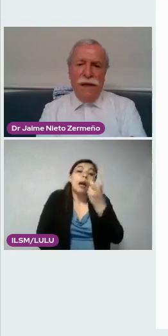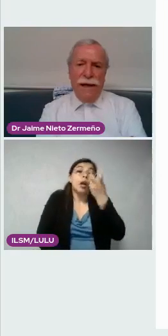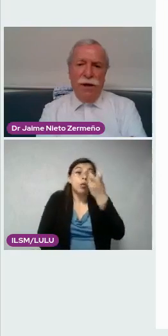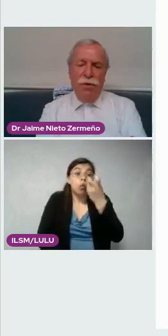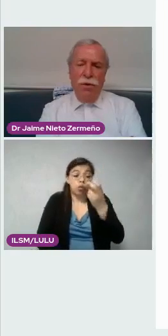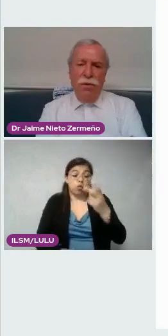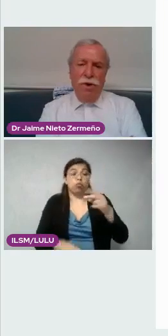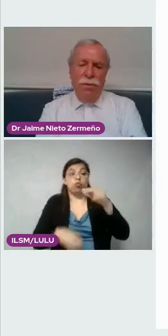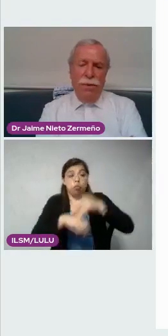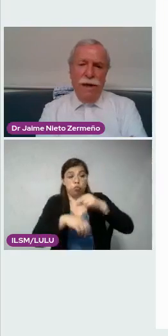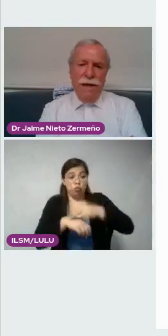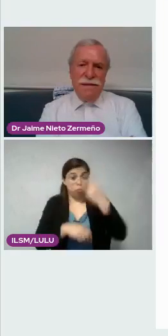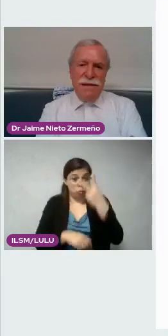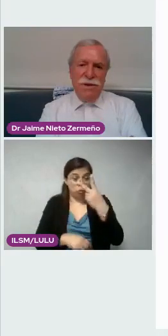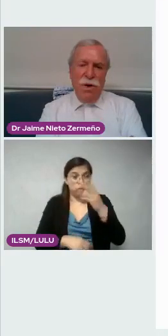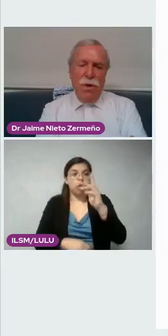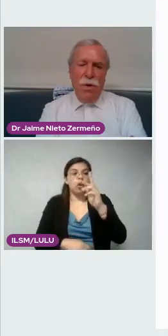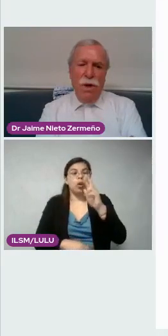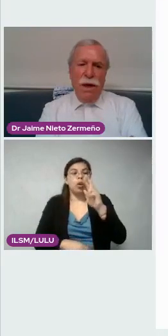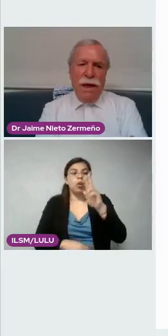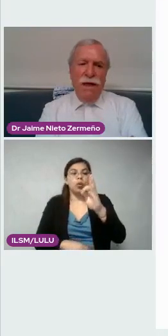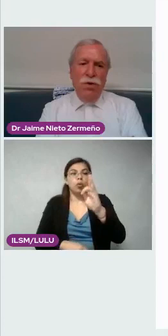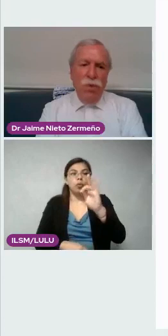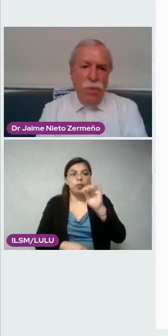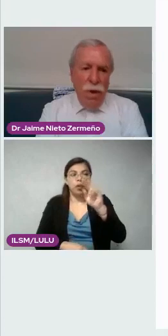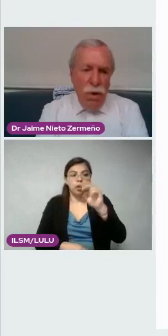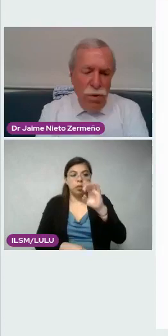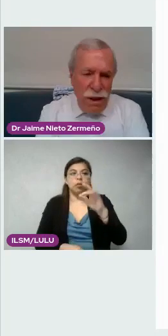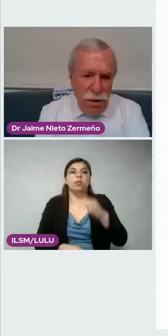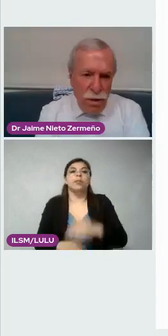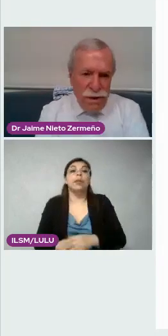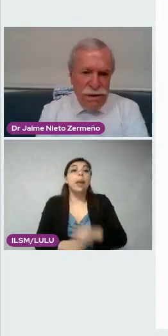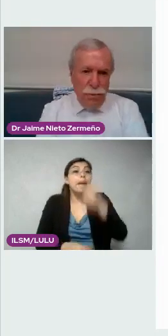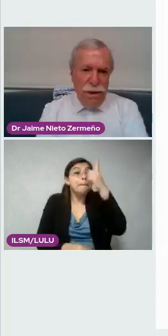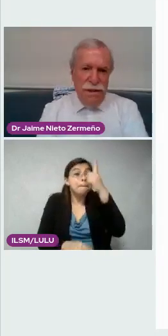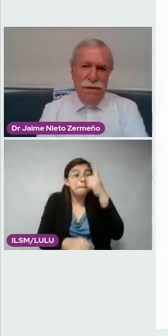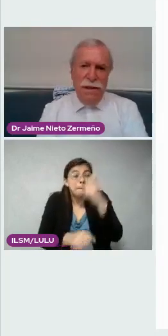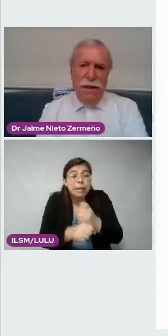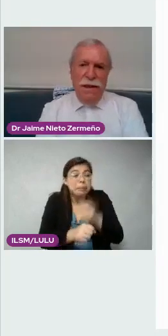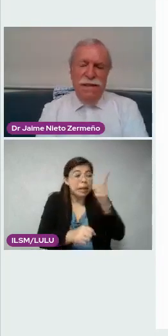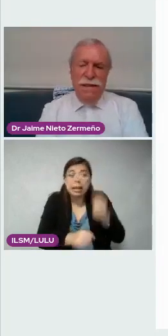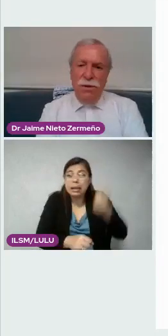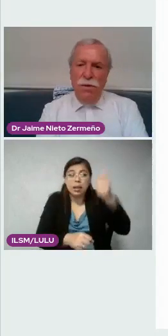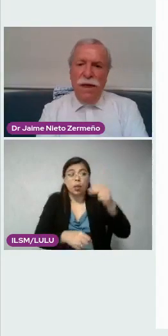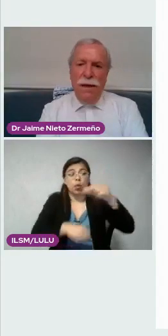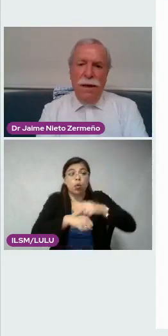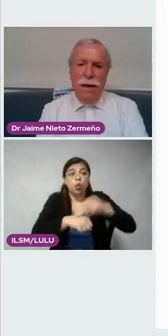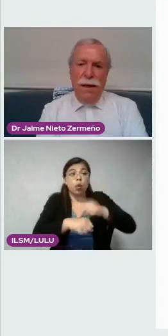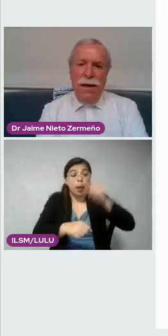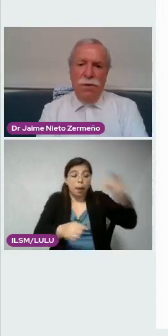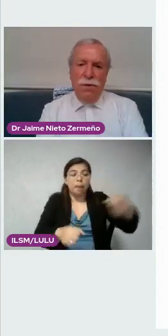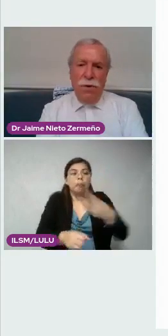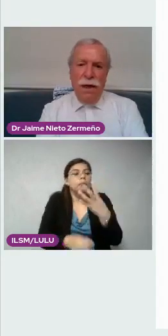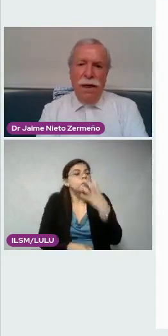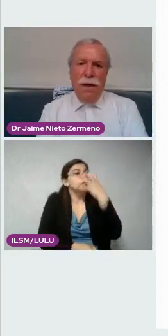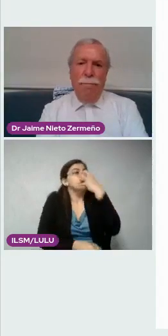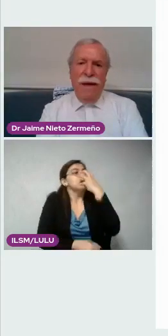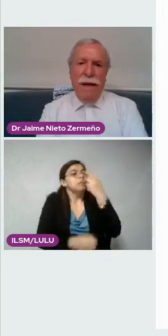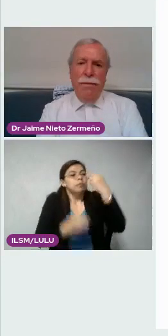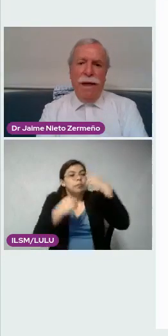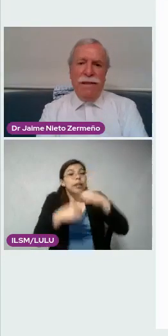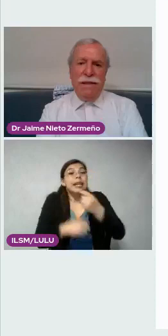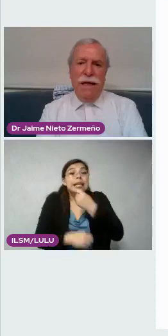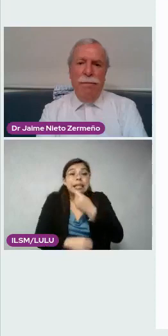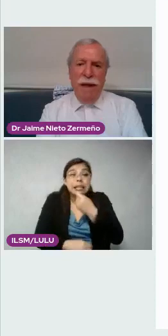Rufino Serrano fue el primer anestesiólogo que intubó a un niño en este país. Y sin duda, la doctora